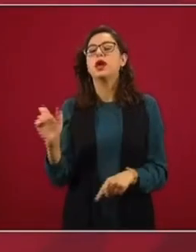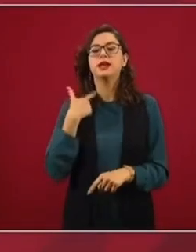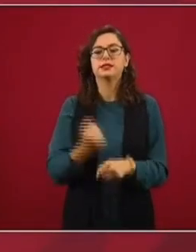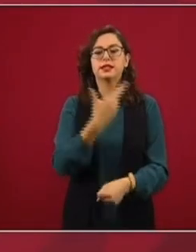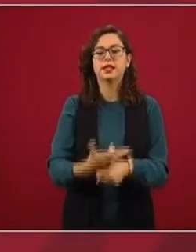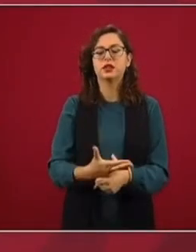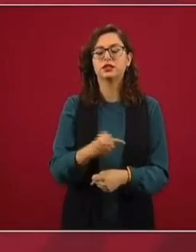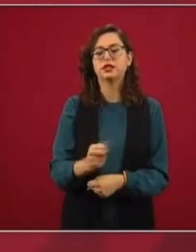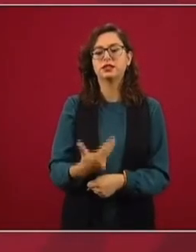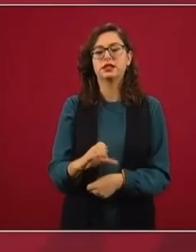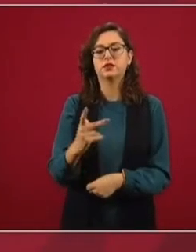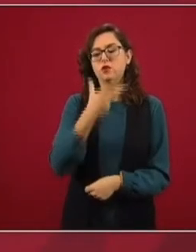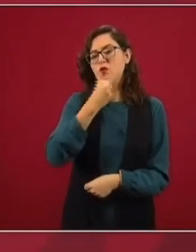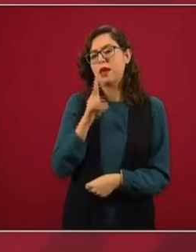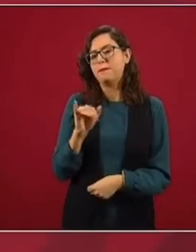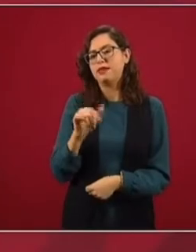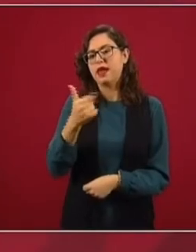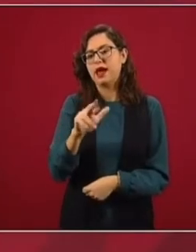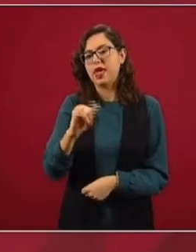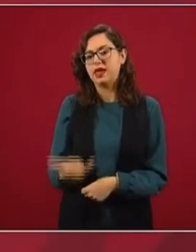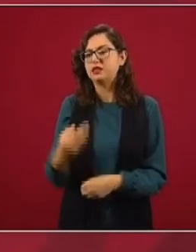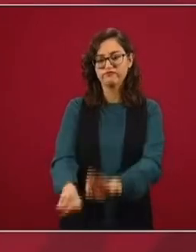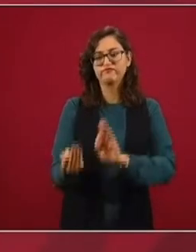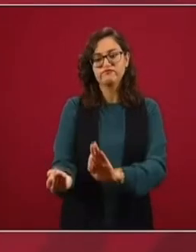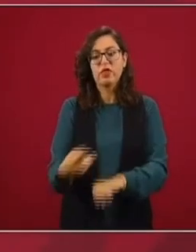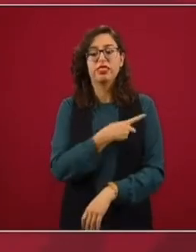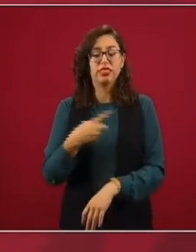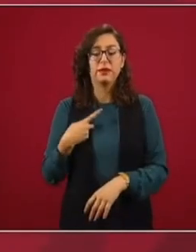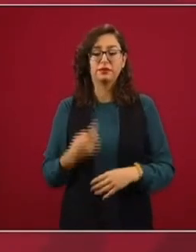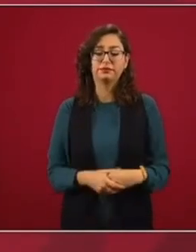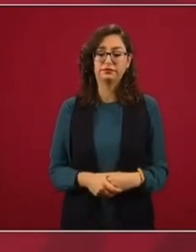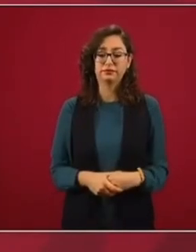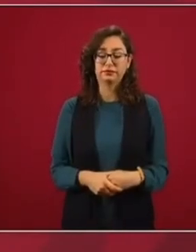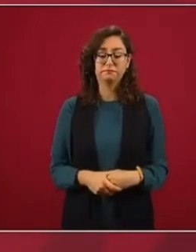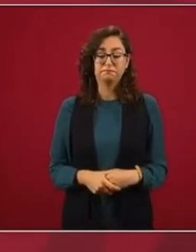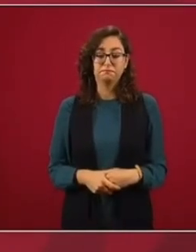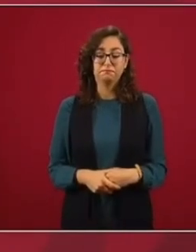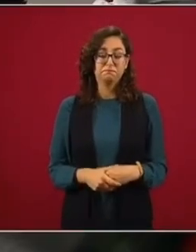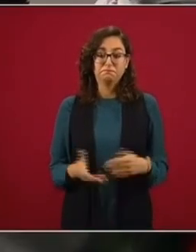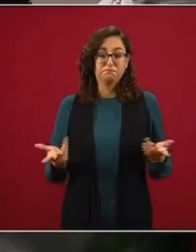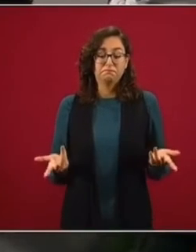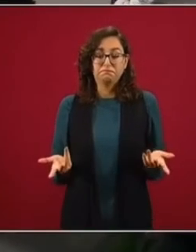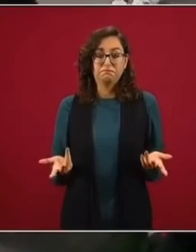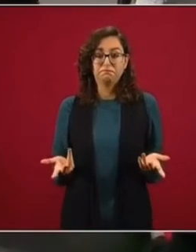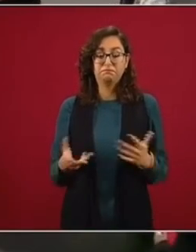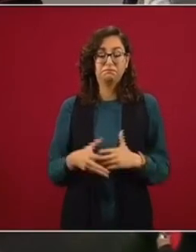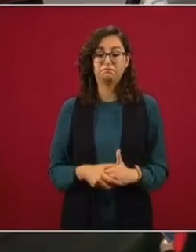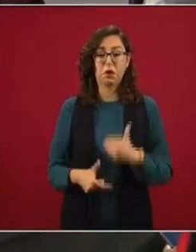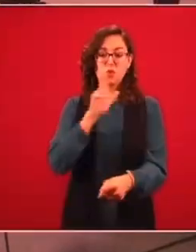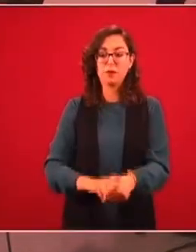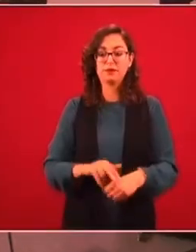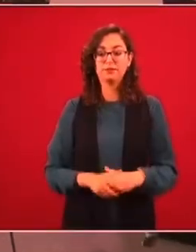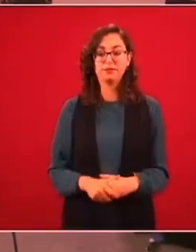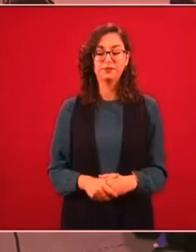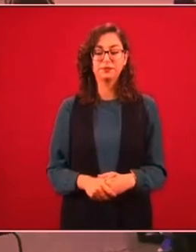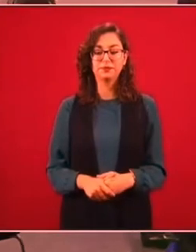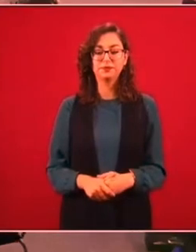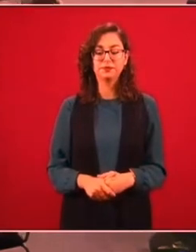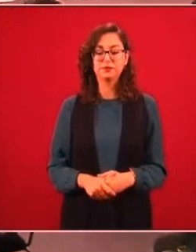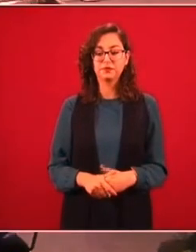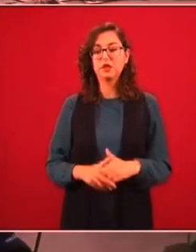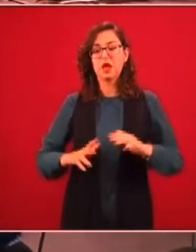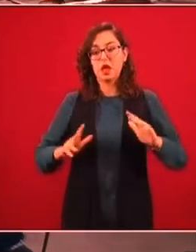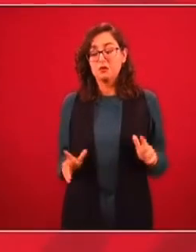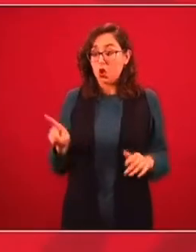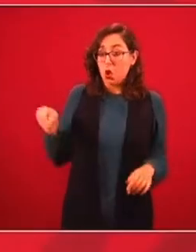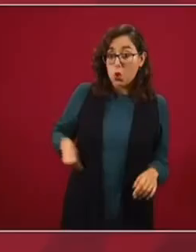y de Galay, todos tienen que declarar. Esos creo que es por procedimiento. Ahora, de ahí a